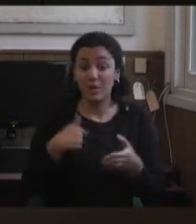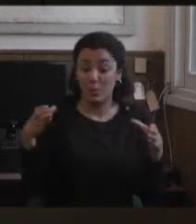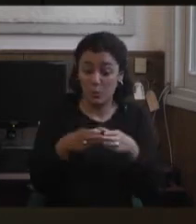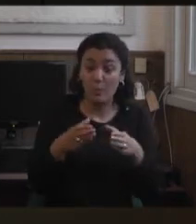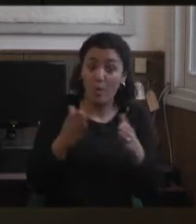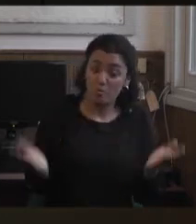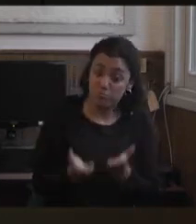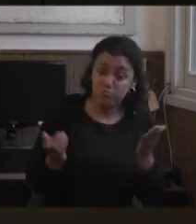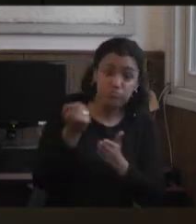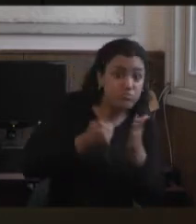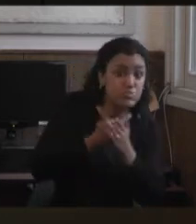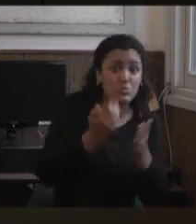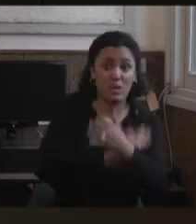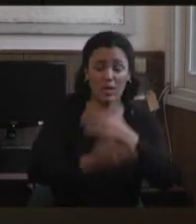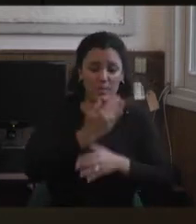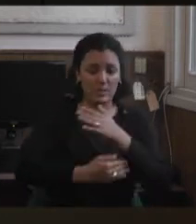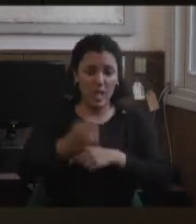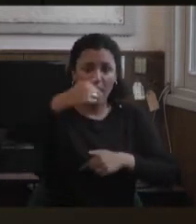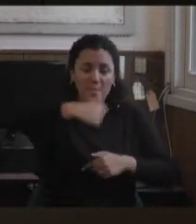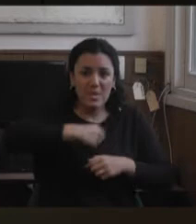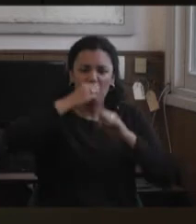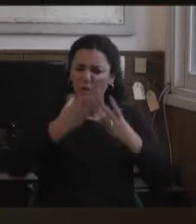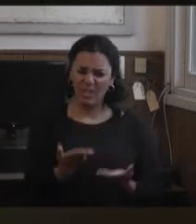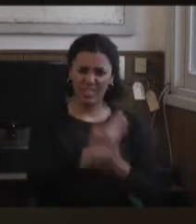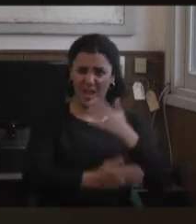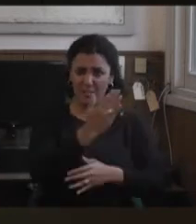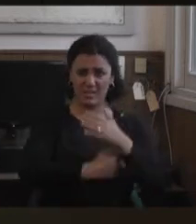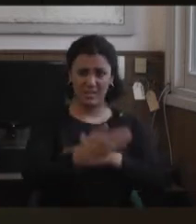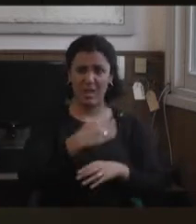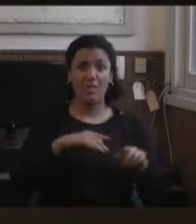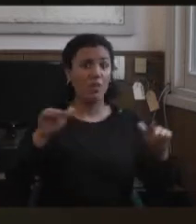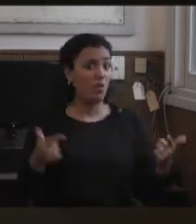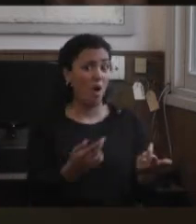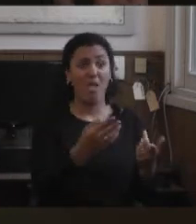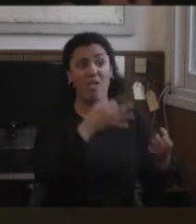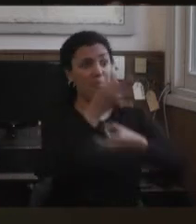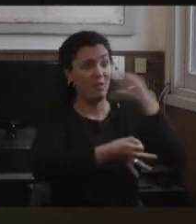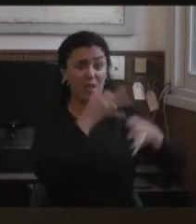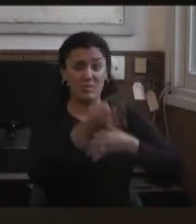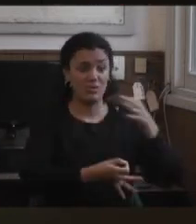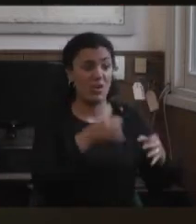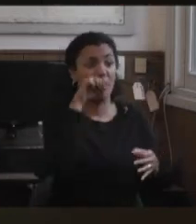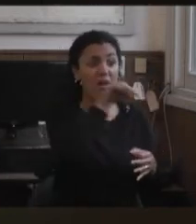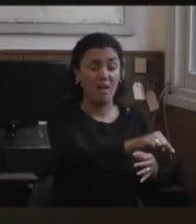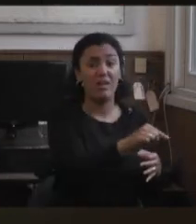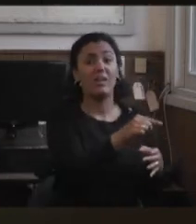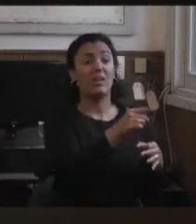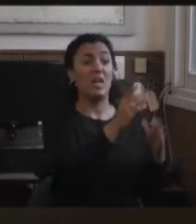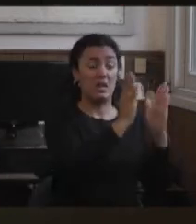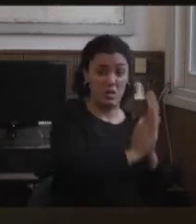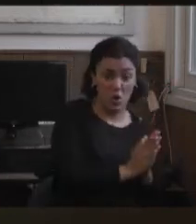discapacidad no está dada ni por la religión, ni por la biología a través de la ciencia médica, sino por las barreras que pone el contexto.